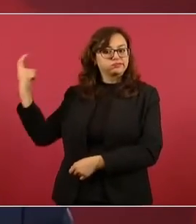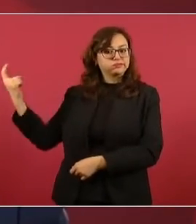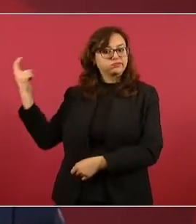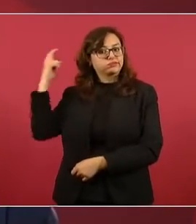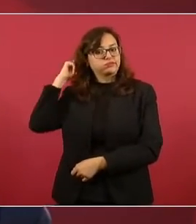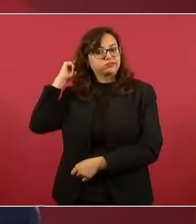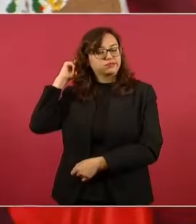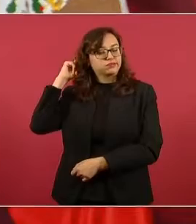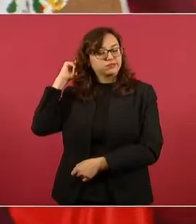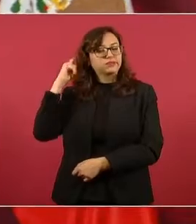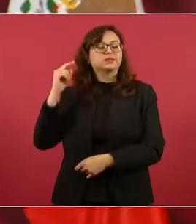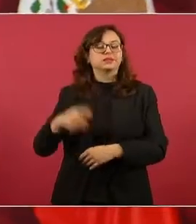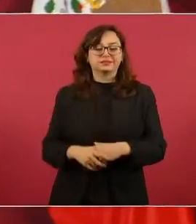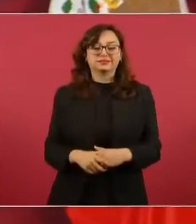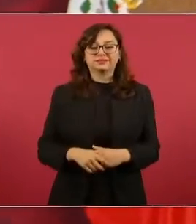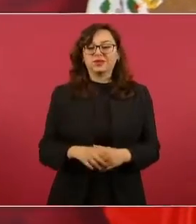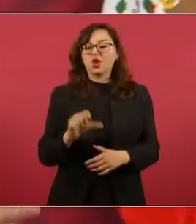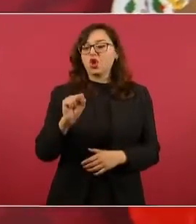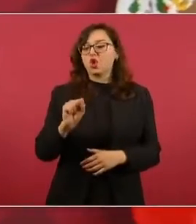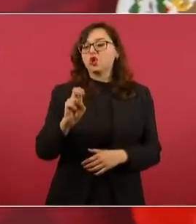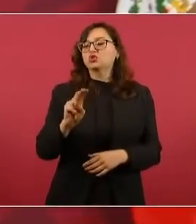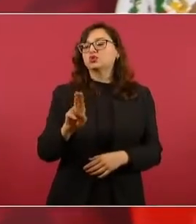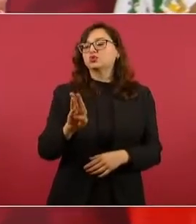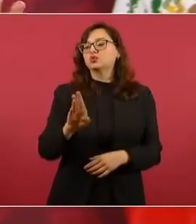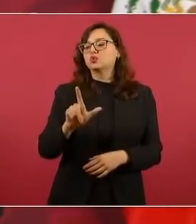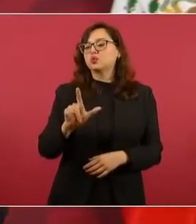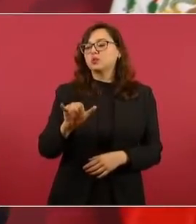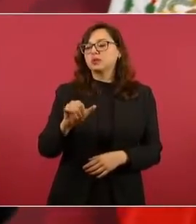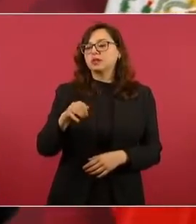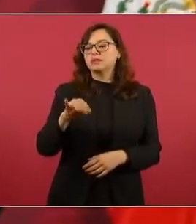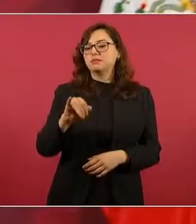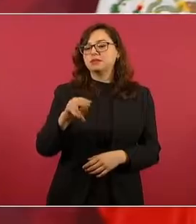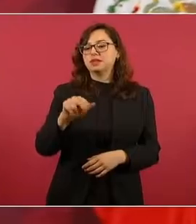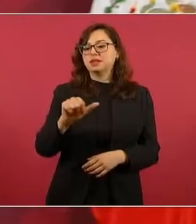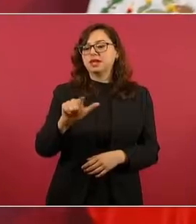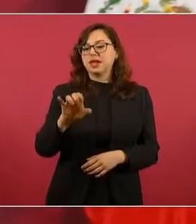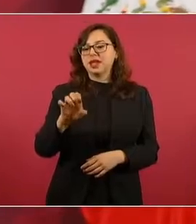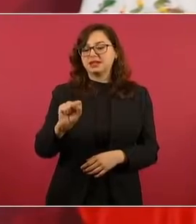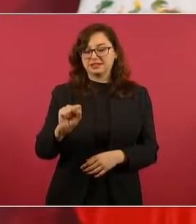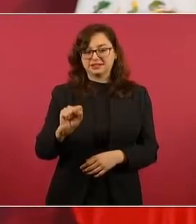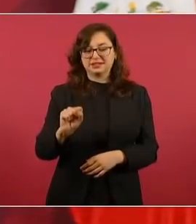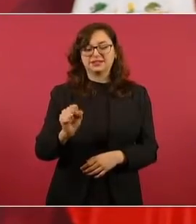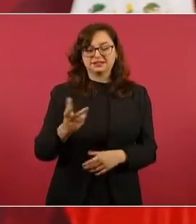Además, es muy interesante porque los ponen y luego les da vergüenza.